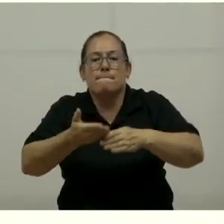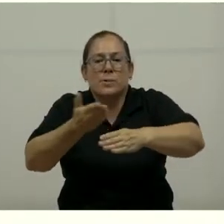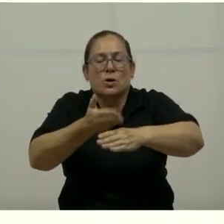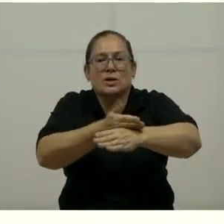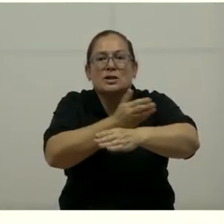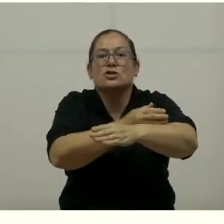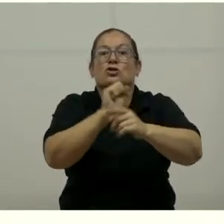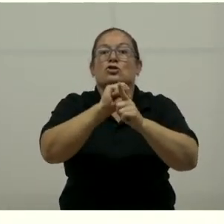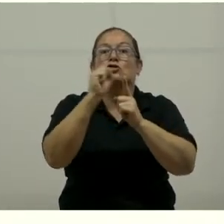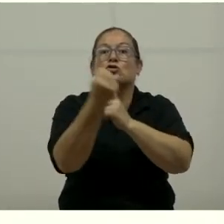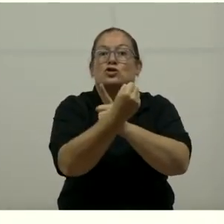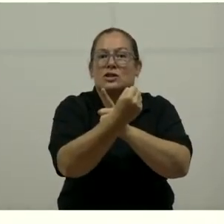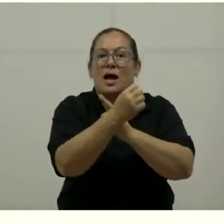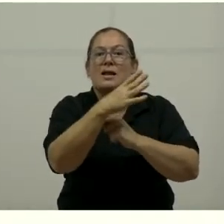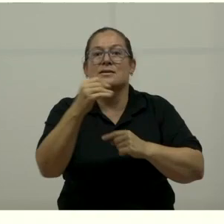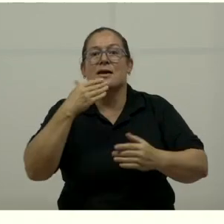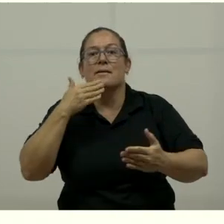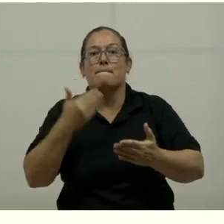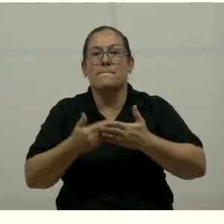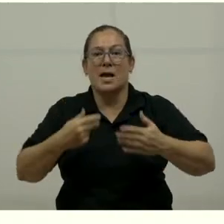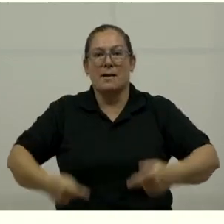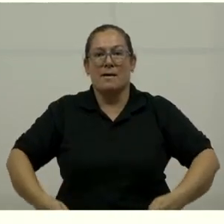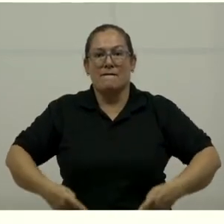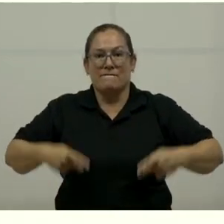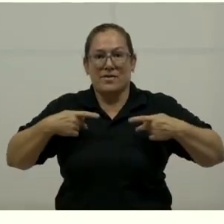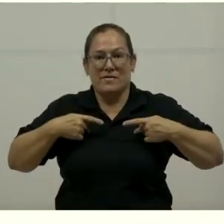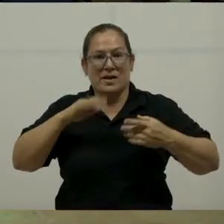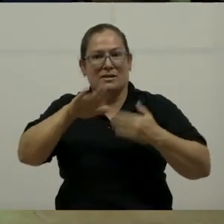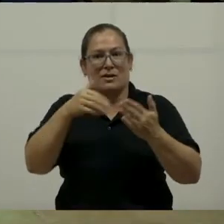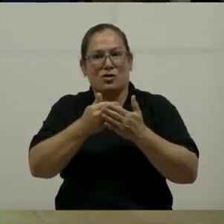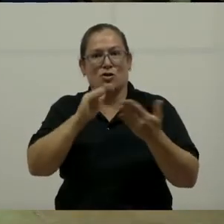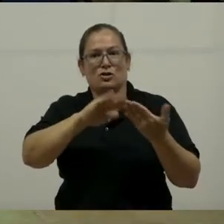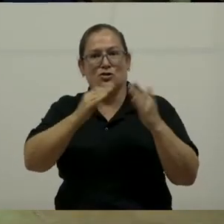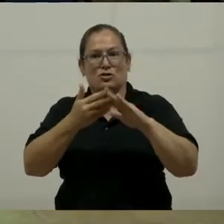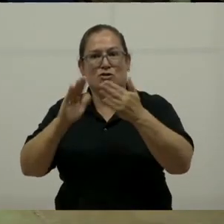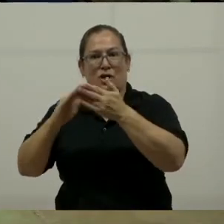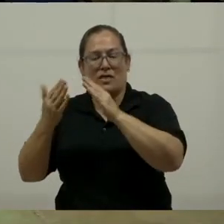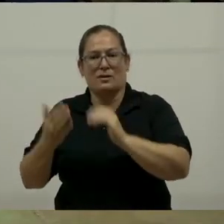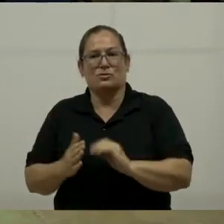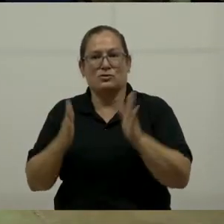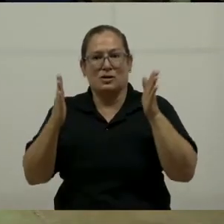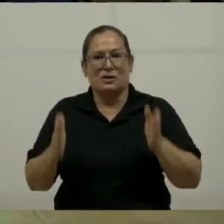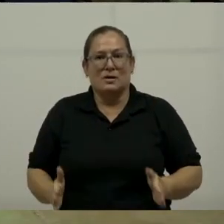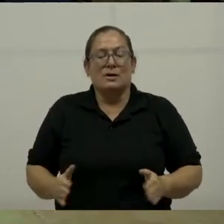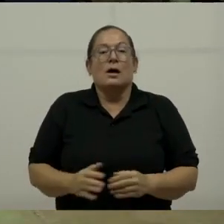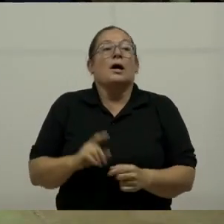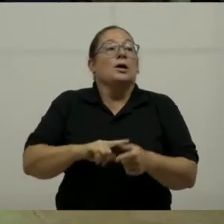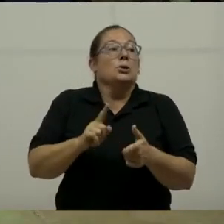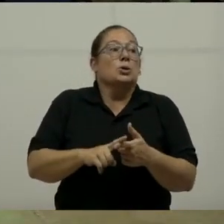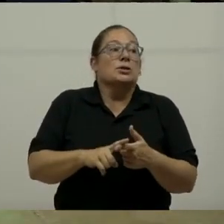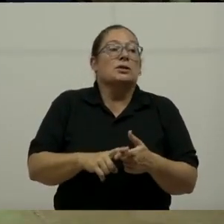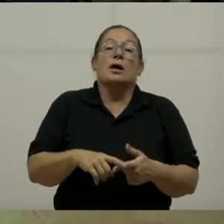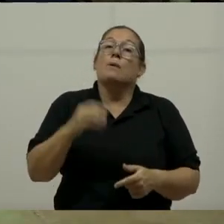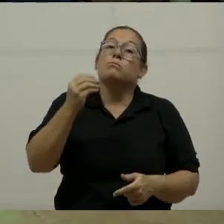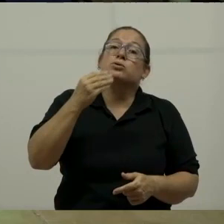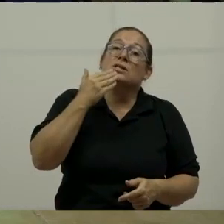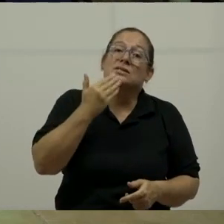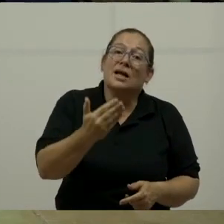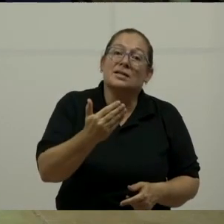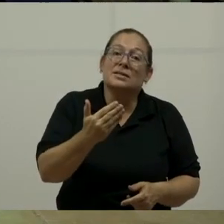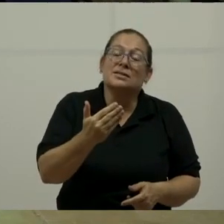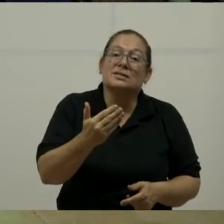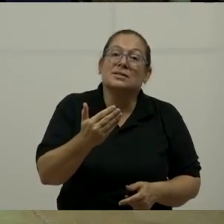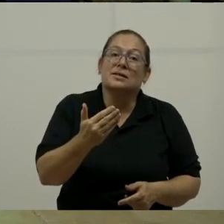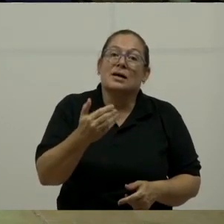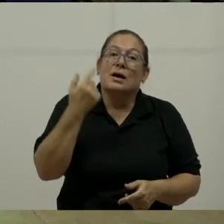vivir de todos nuestros conciudadanos. Bueno, Mauricio, María Jesús, les agradecemos muchísimo. Yo creo que la